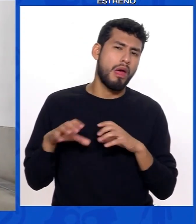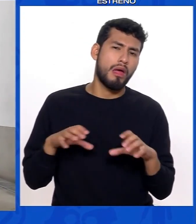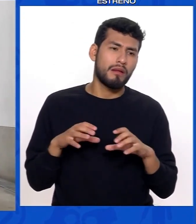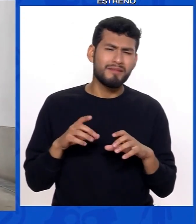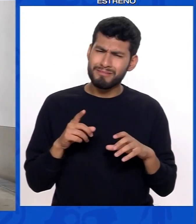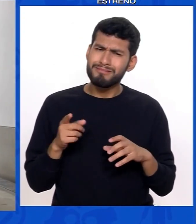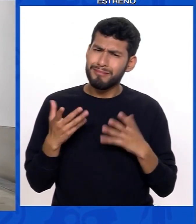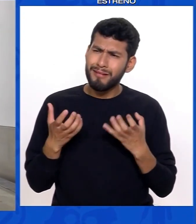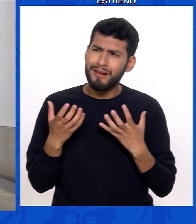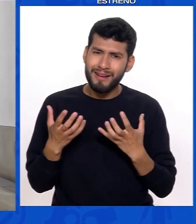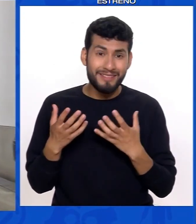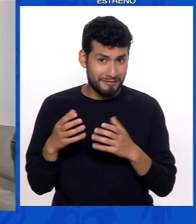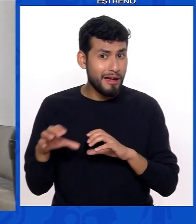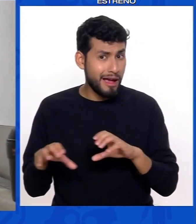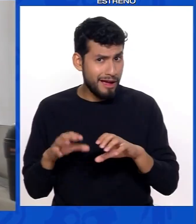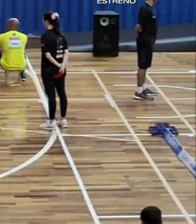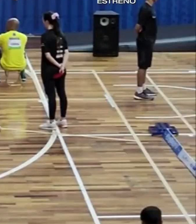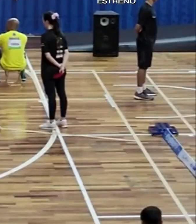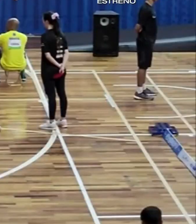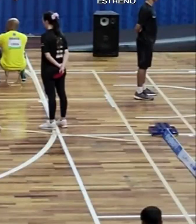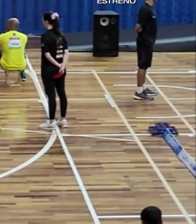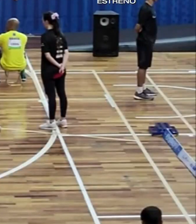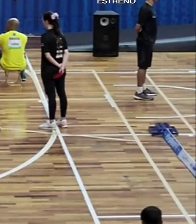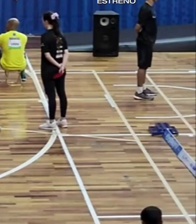actividades que ella siempre lo ha deseado.